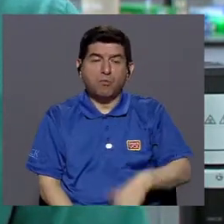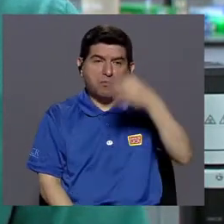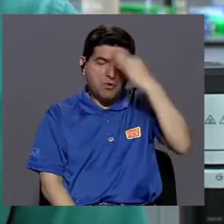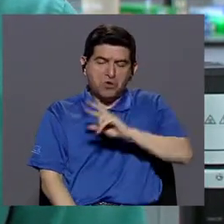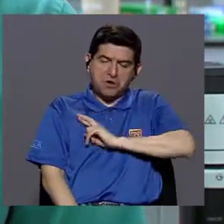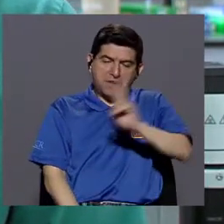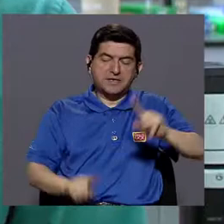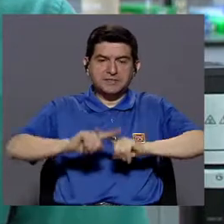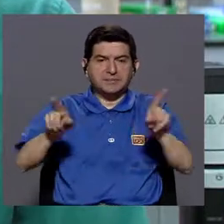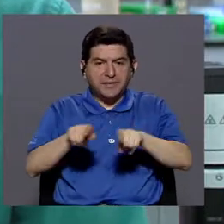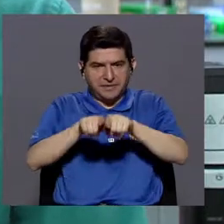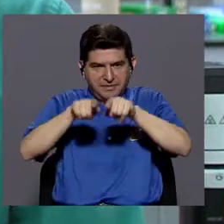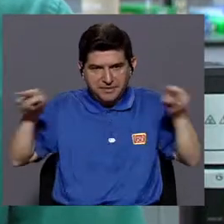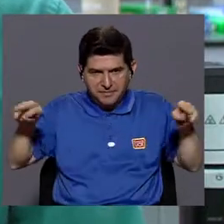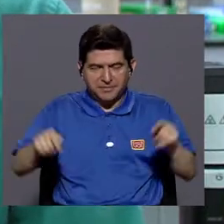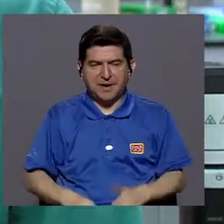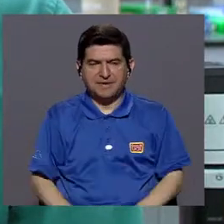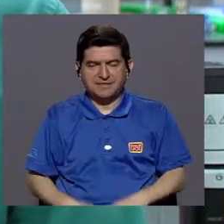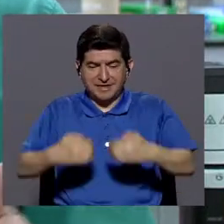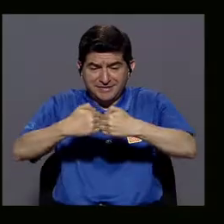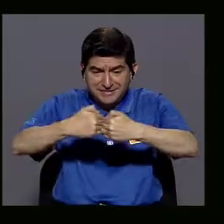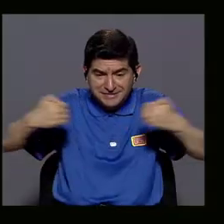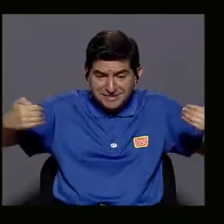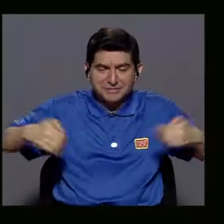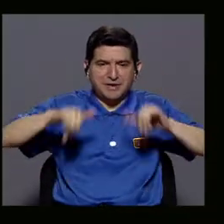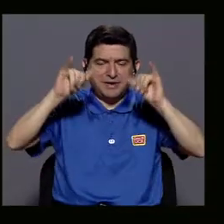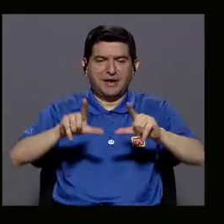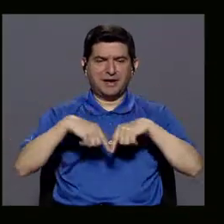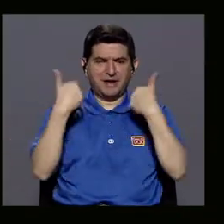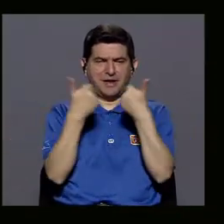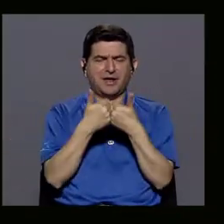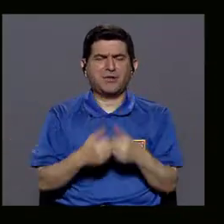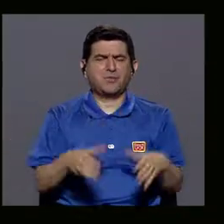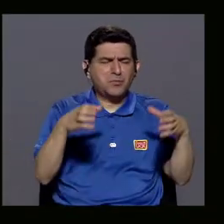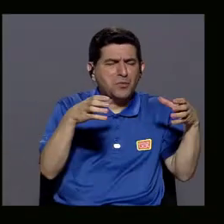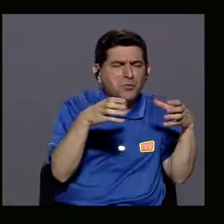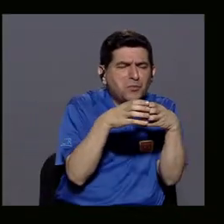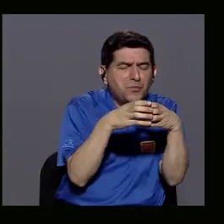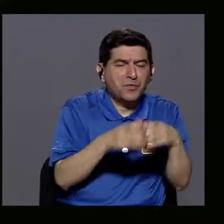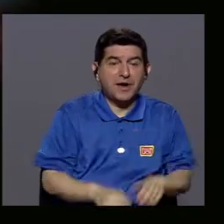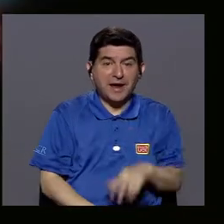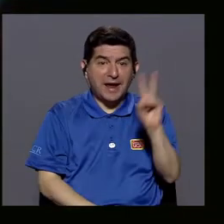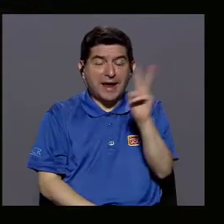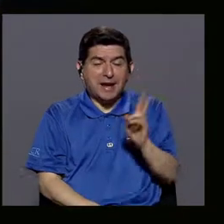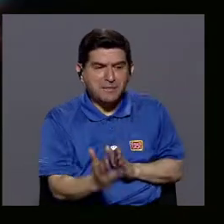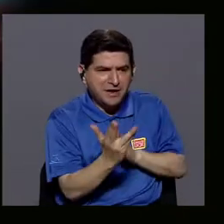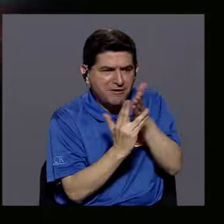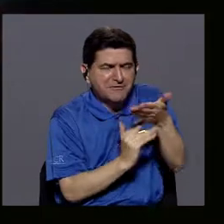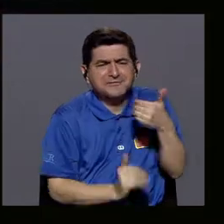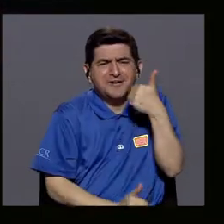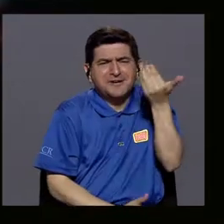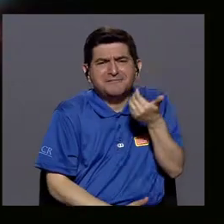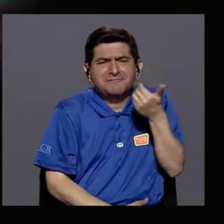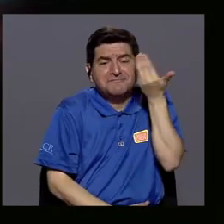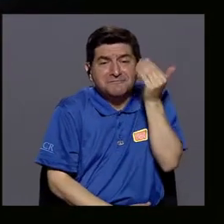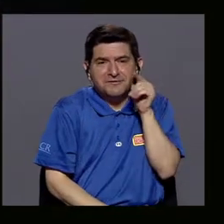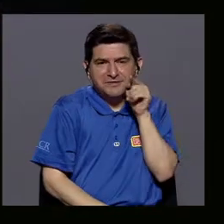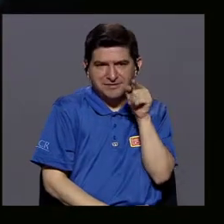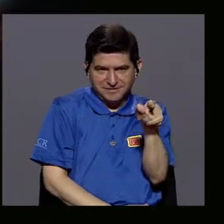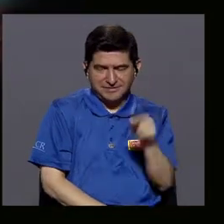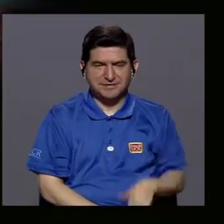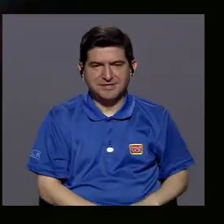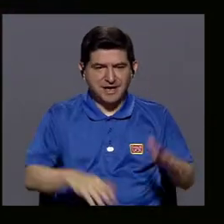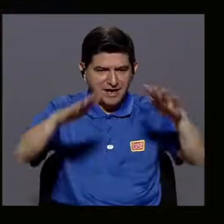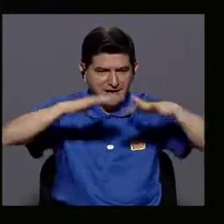creencias religiosas. Pero aparte de eso, se segregan y se mantienen en grupos concentrados en donde el virus entra y fácilmente